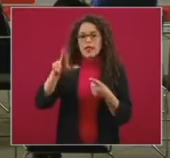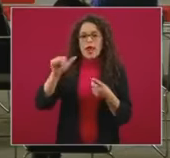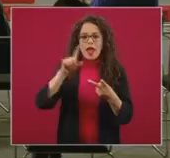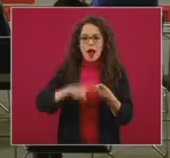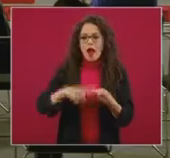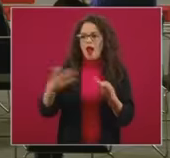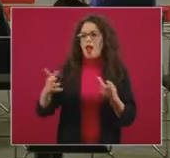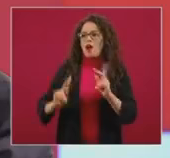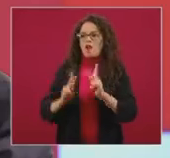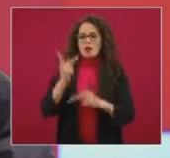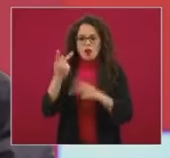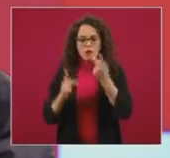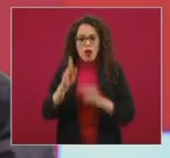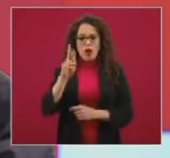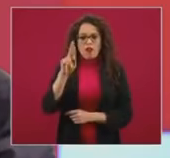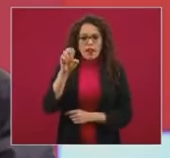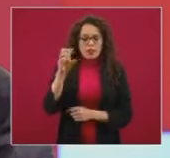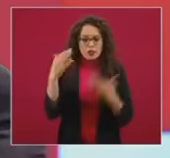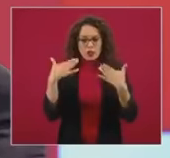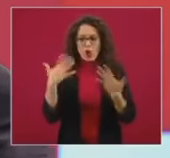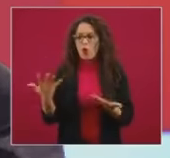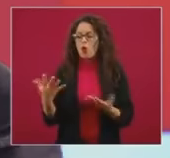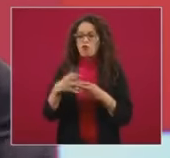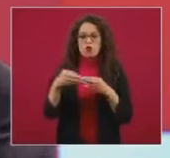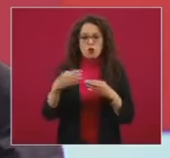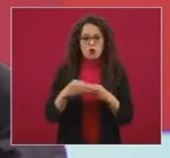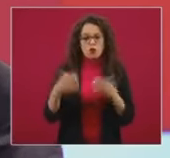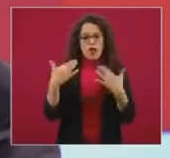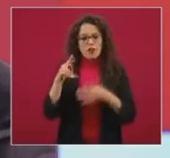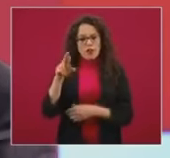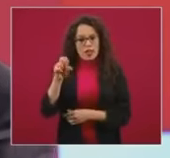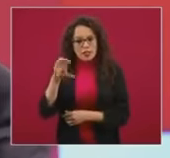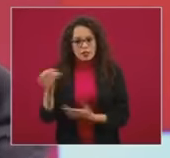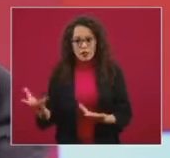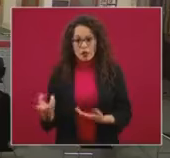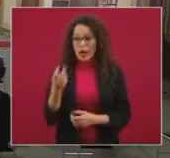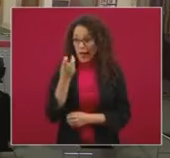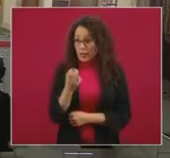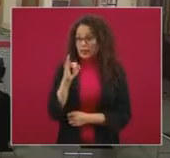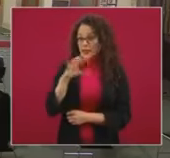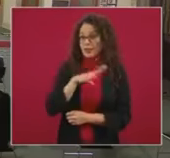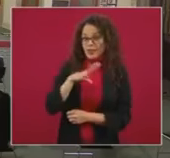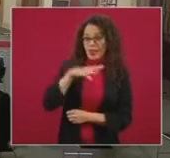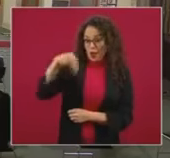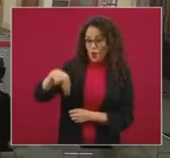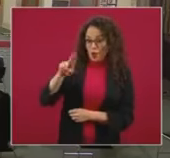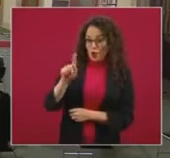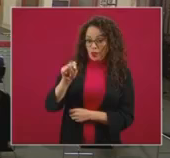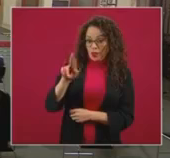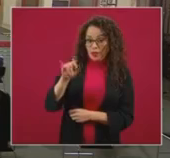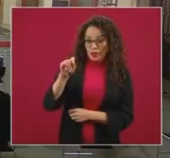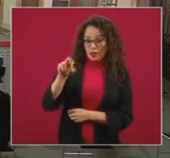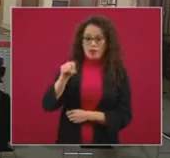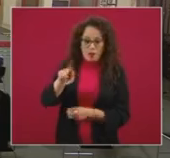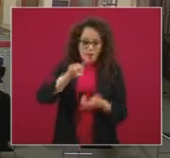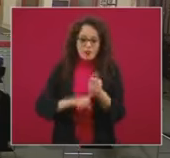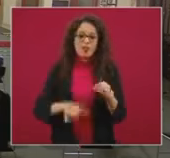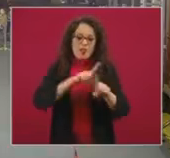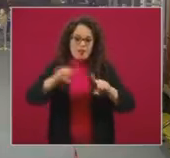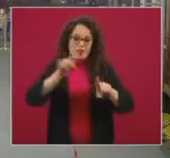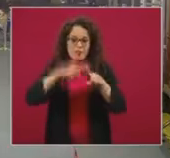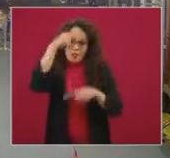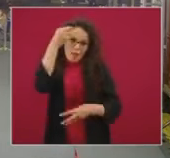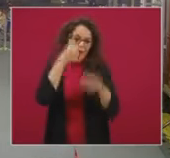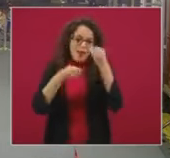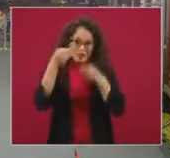nutritivos y que podrían representar una diversidad de alimentación. ¿Por qué menciono todo